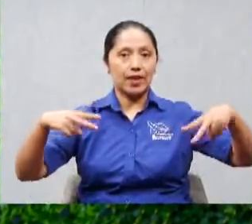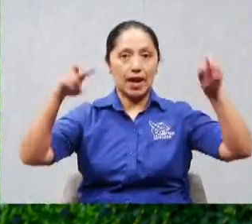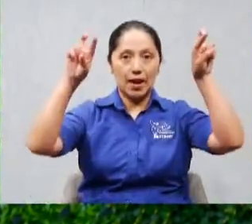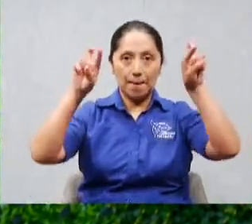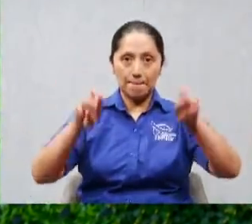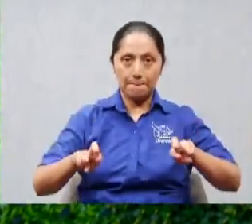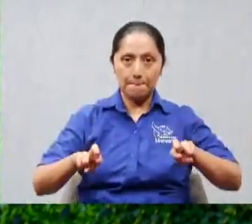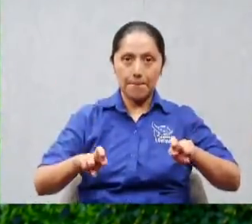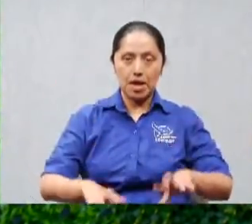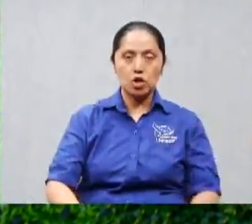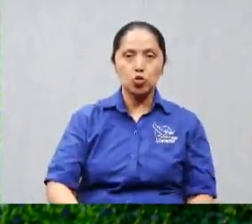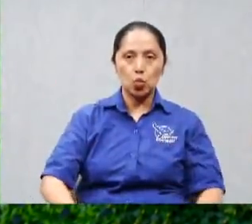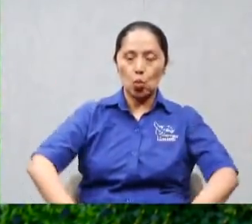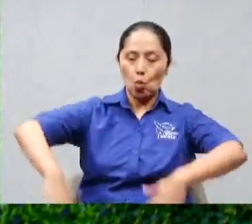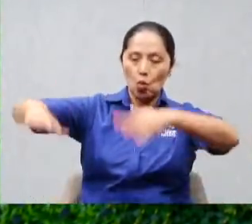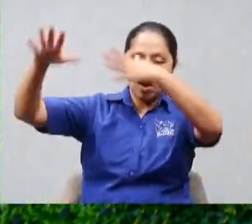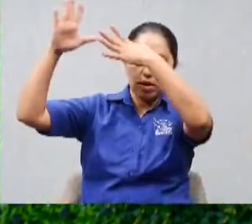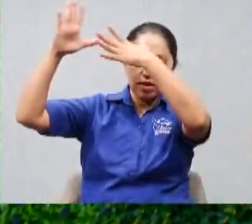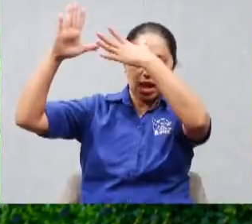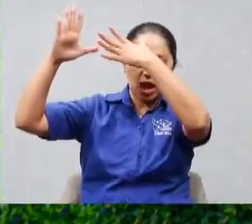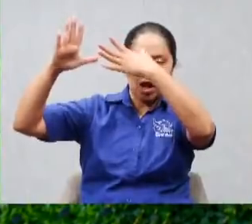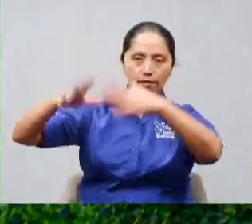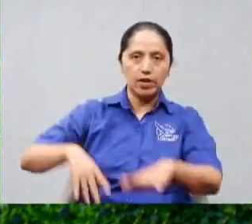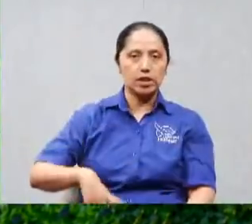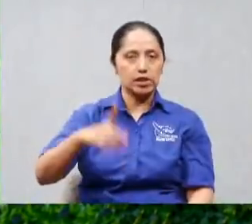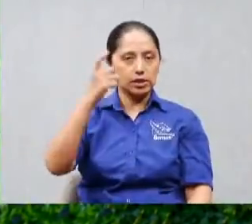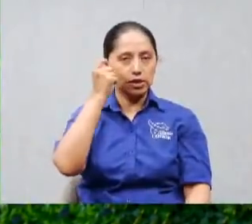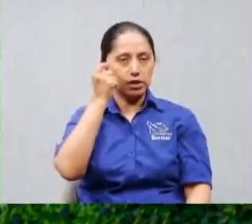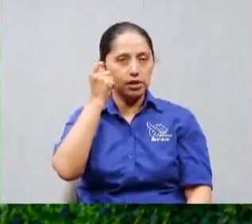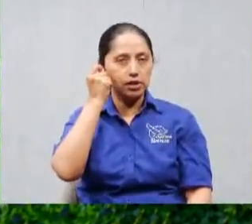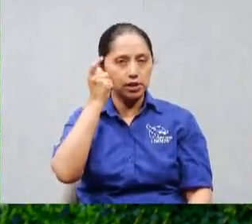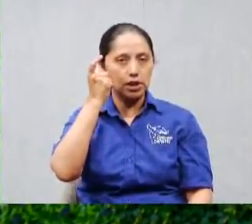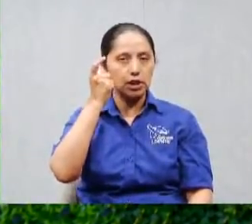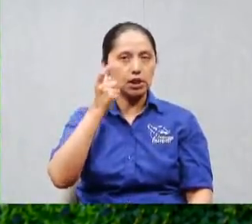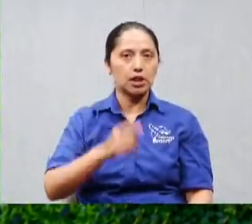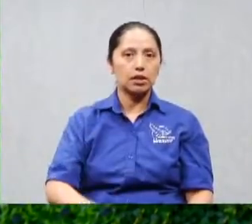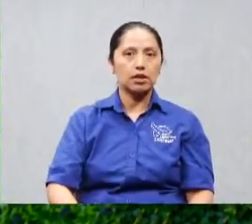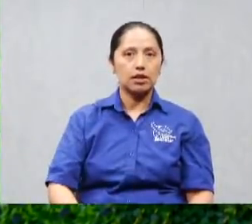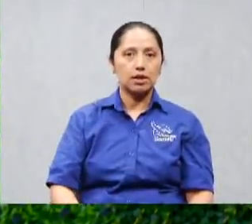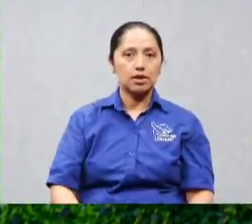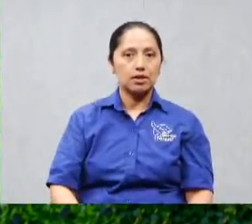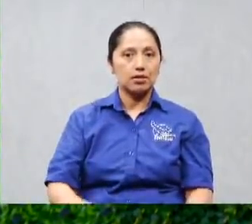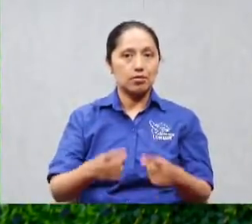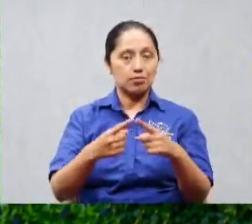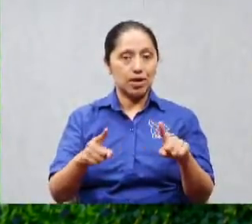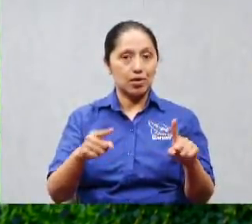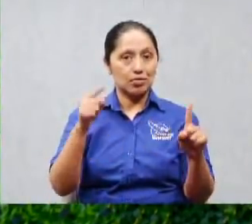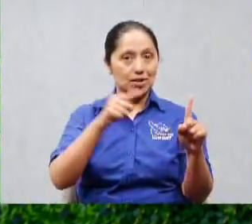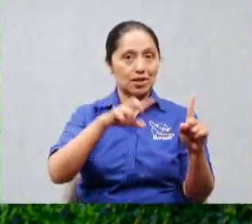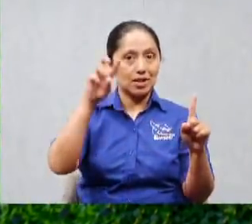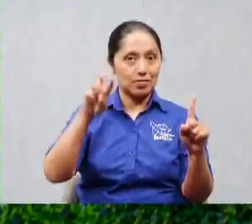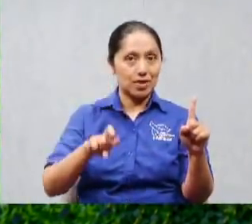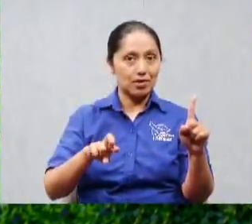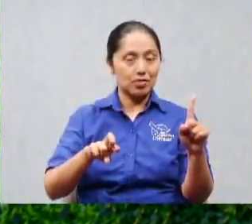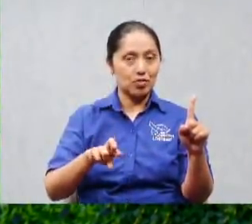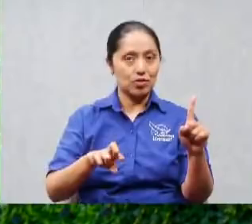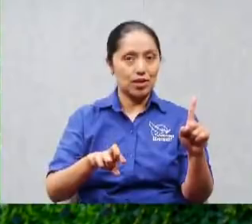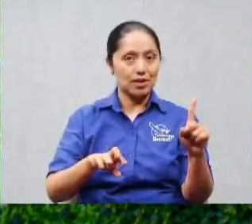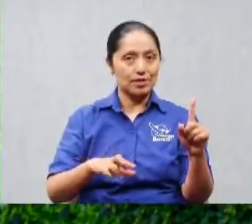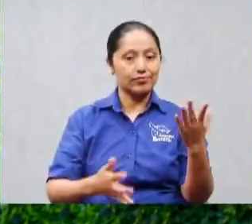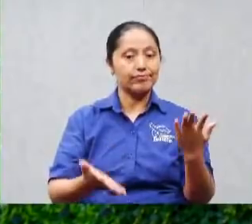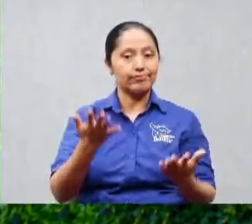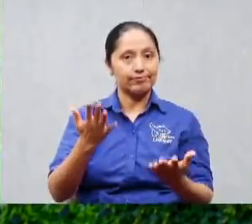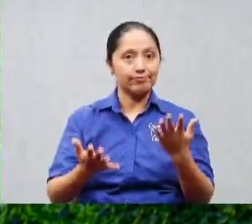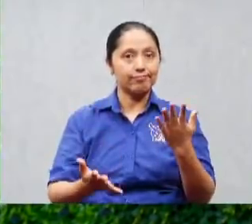permite fíjese usted que tremendo algunos de los entendidos caerán para que se les manifieste lo que tenían